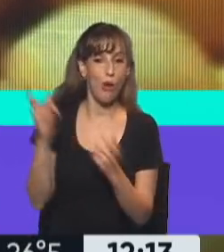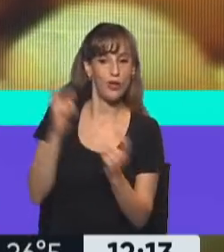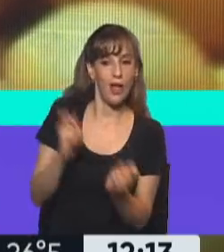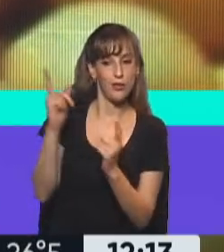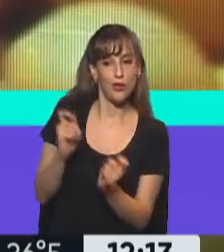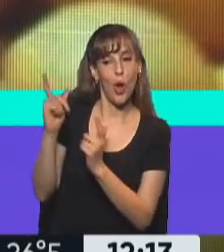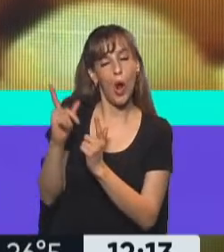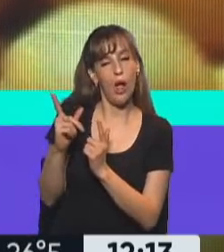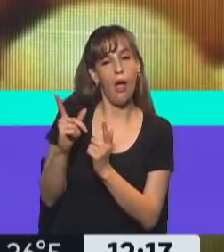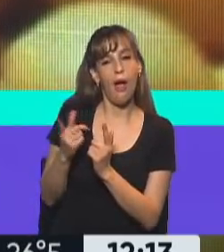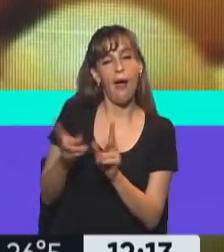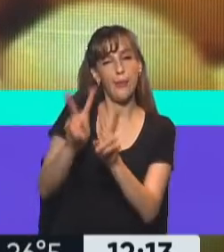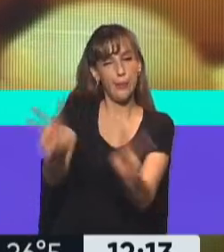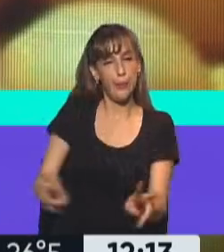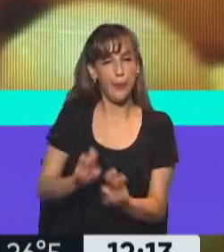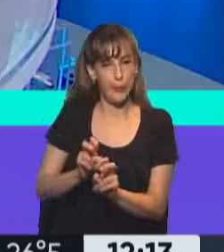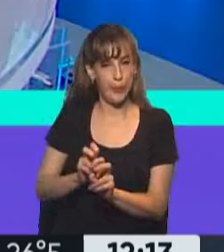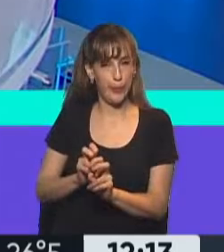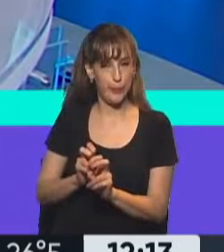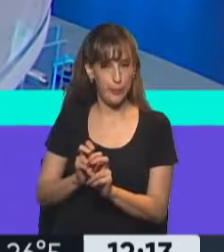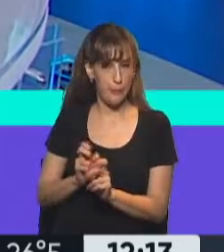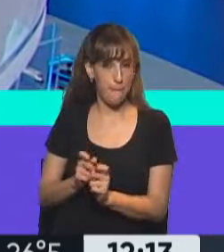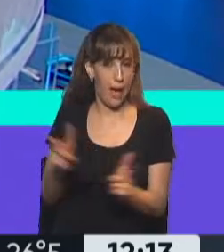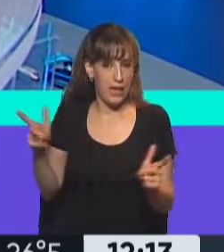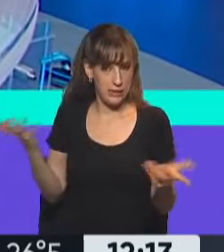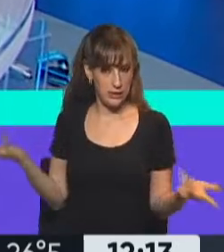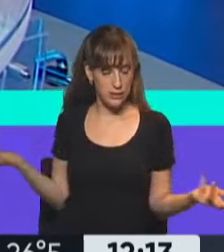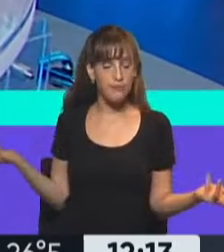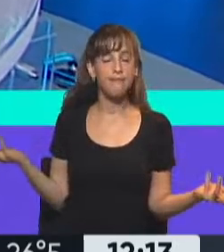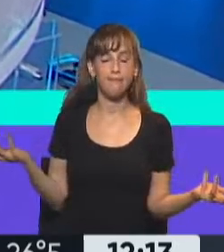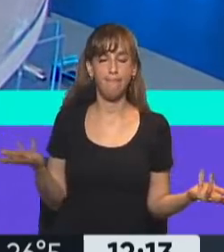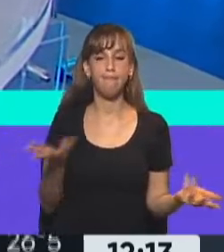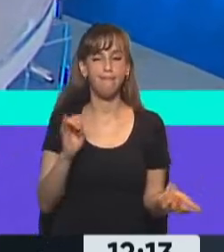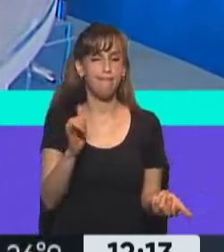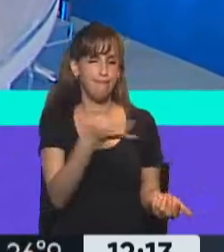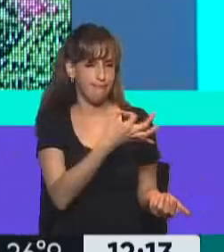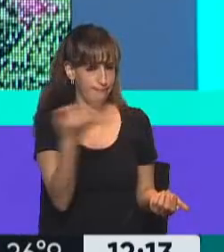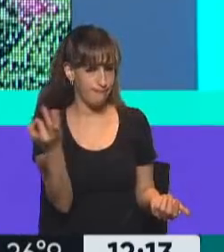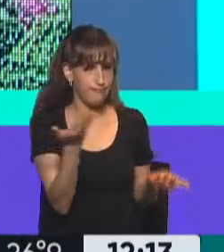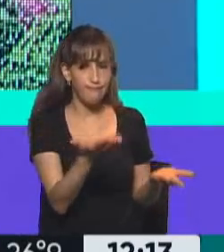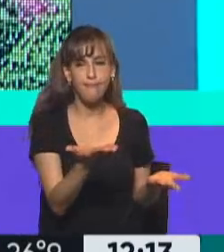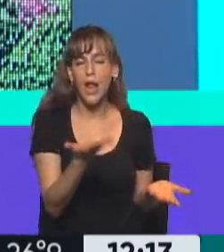están aumentando su rentabilidad. Mucho, no habría ningún motivo